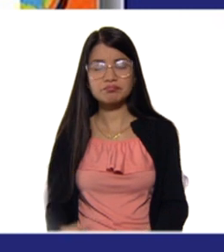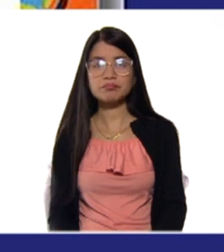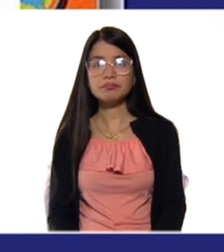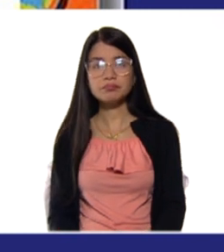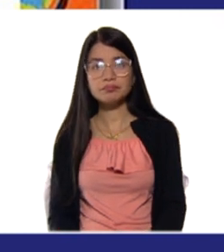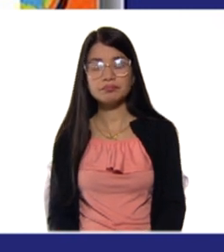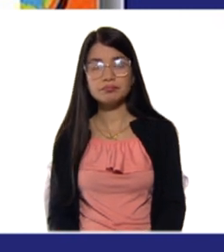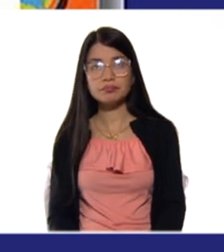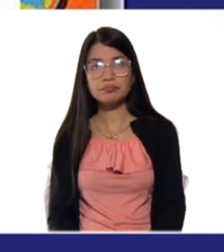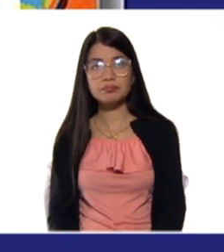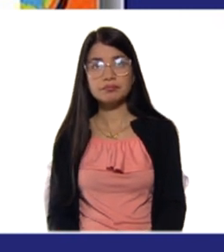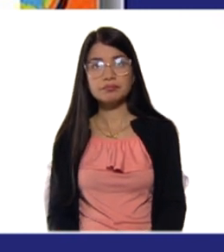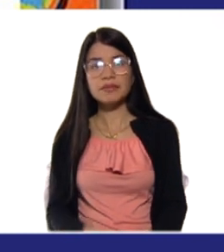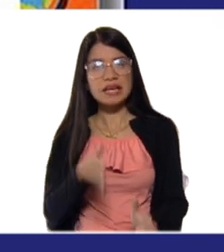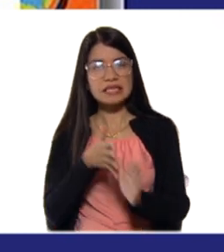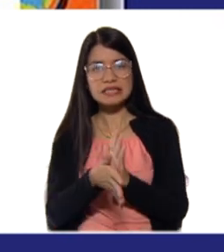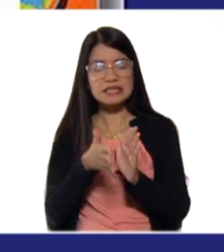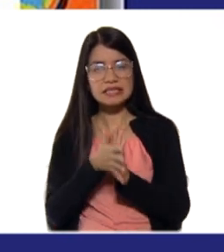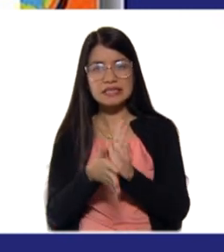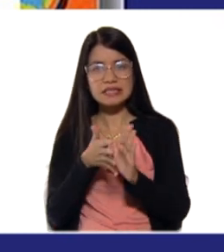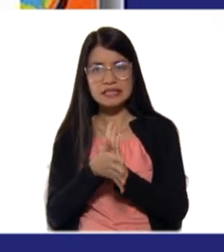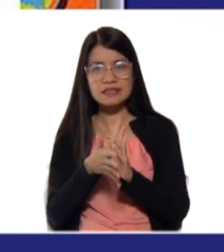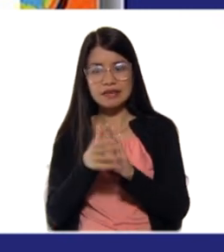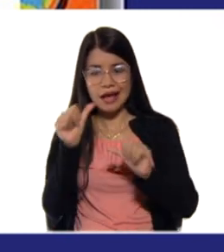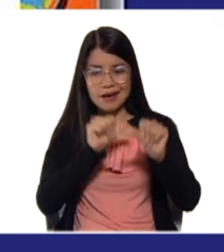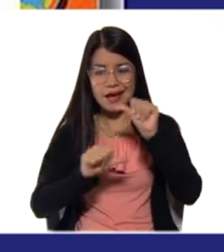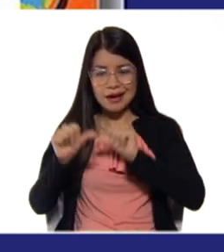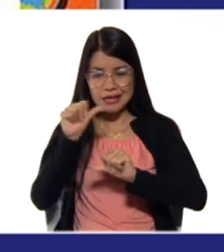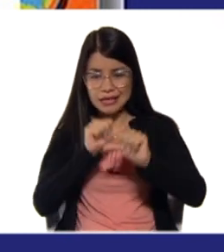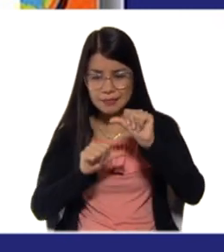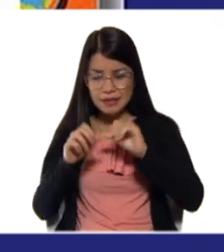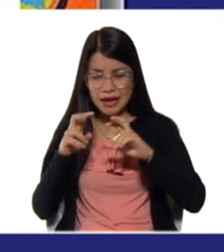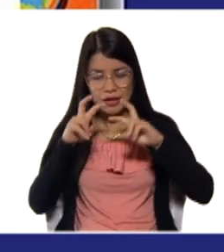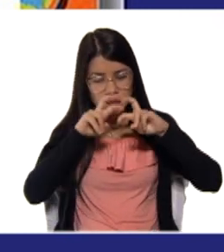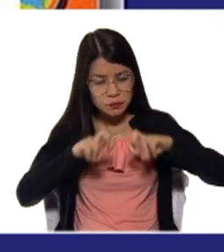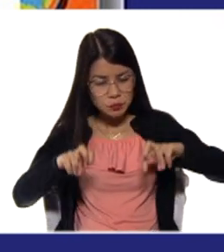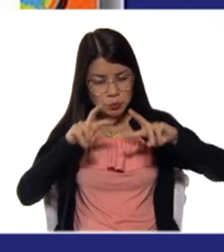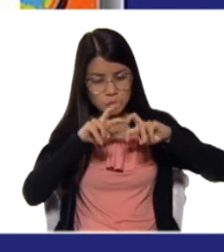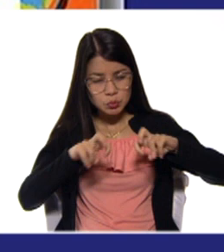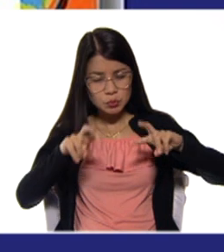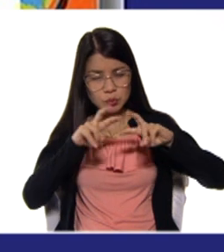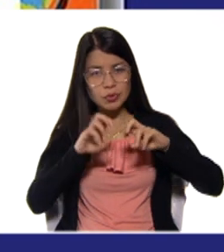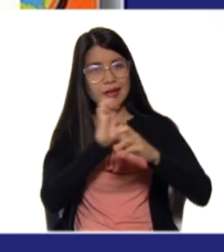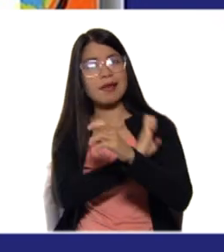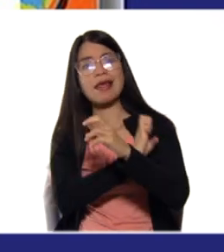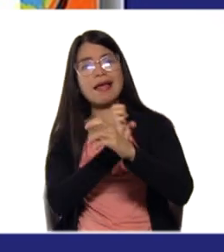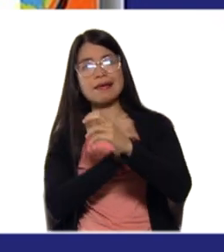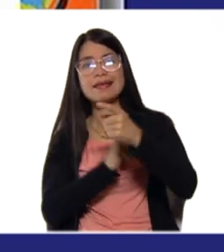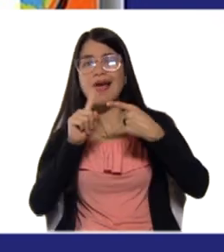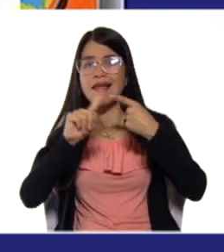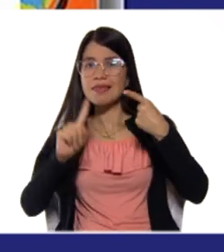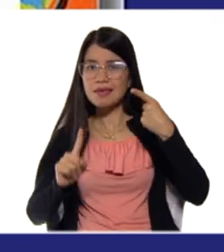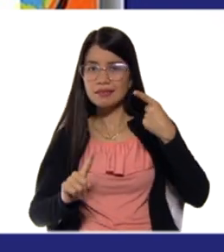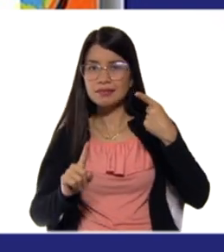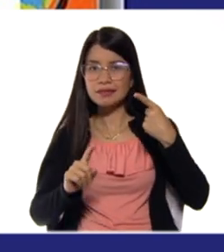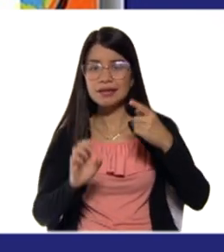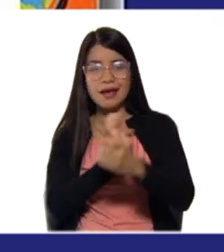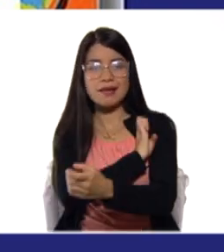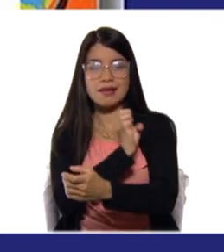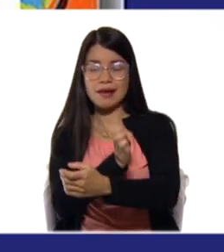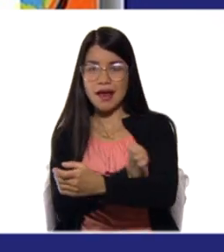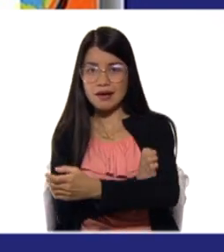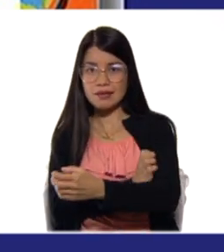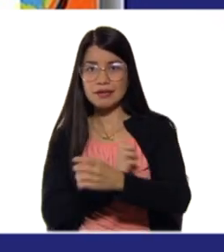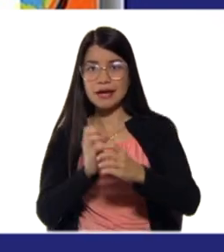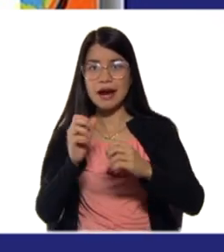interconvención entre la energía eléctrica y la energía química. Además,